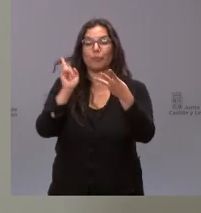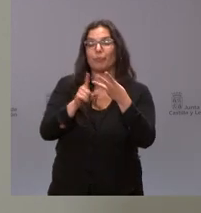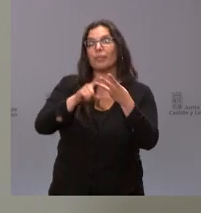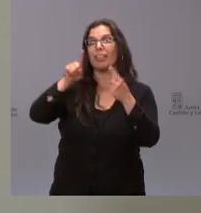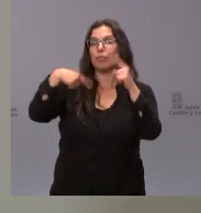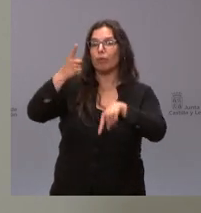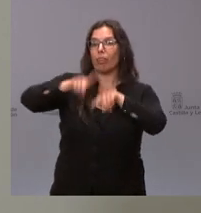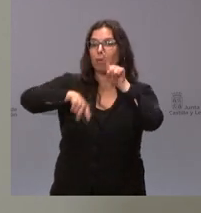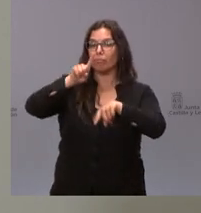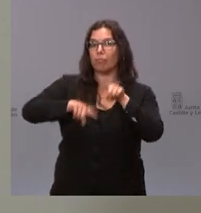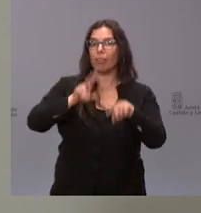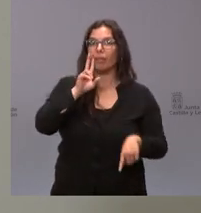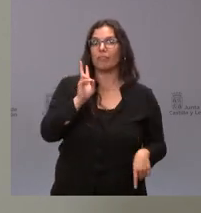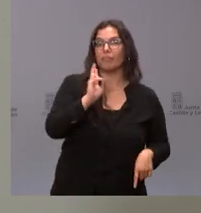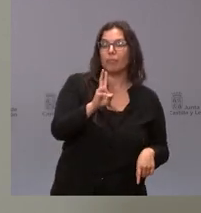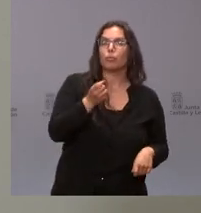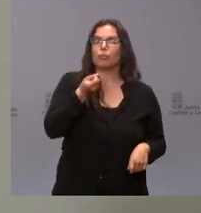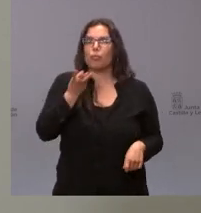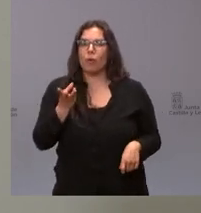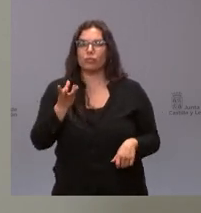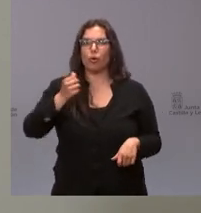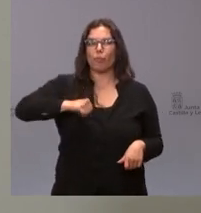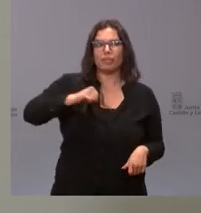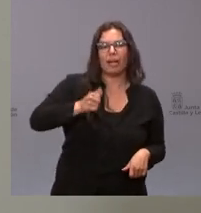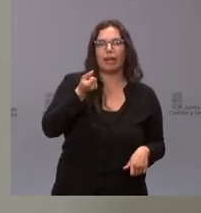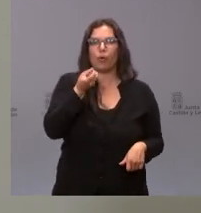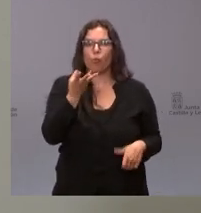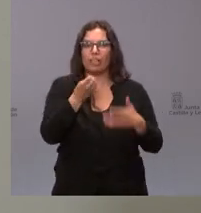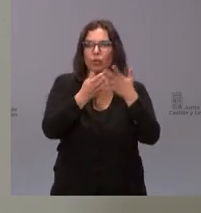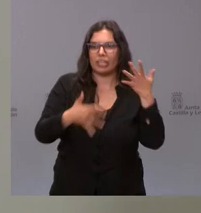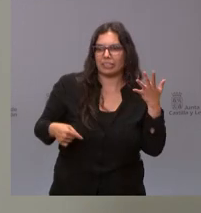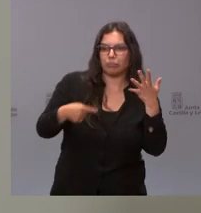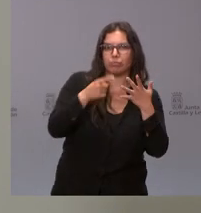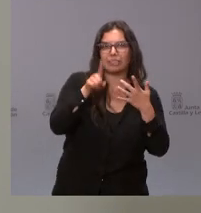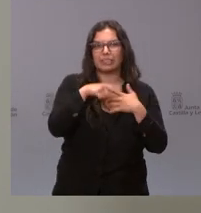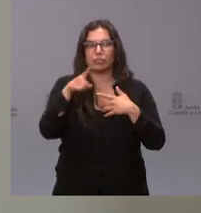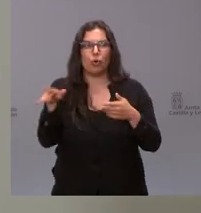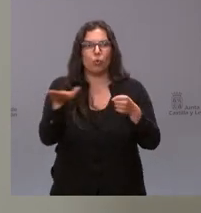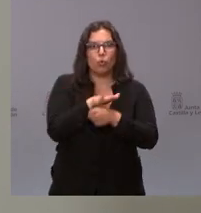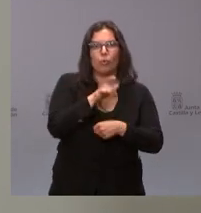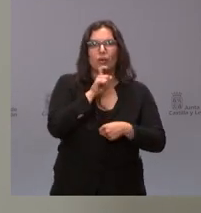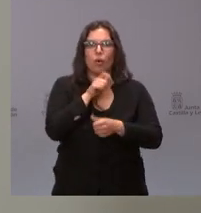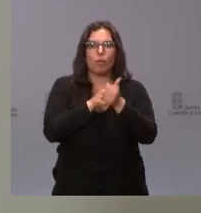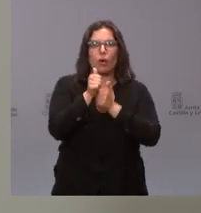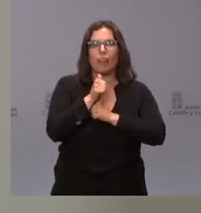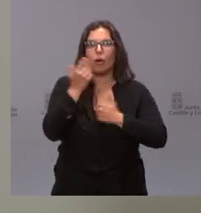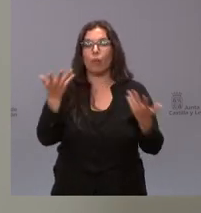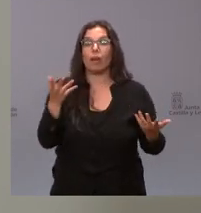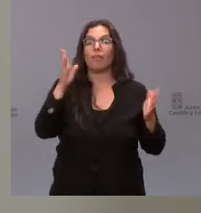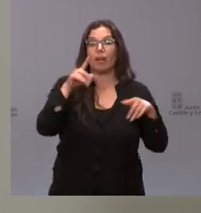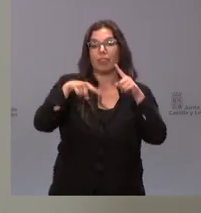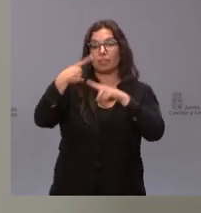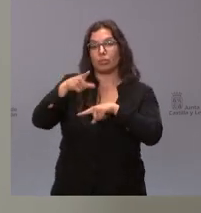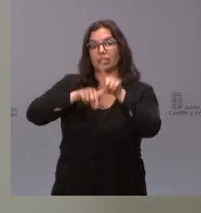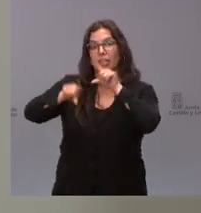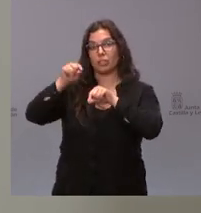la respuesta de cuáles son los servicios los hospitales las listas de espera que quedan abordadas en qué condiciones pues habrá que tomar decisiones por